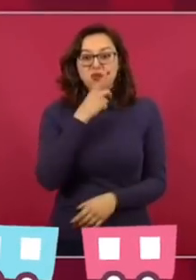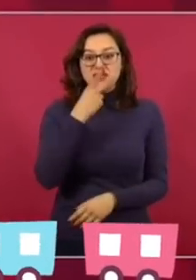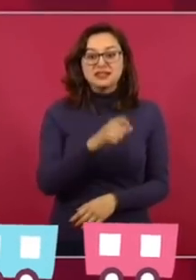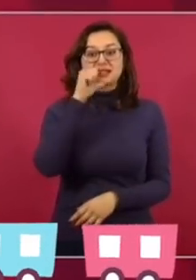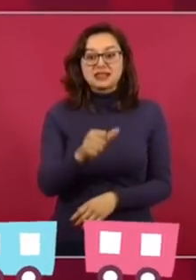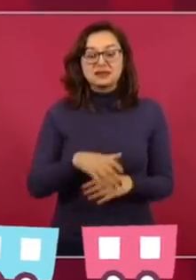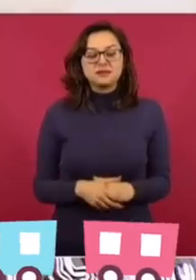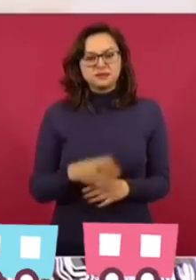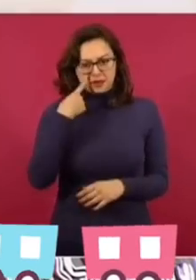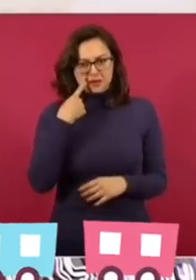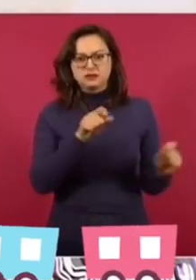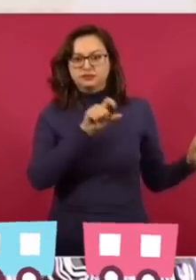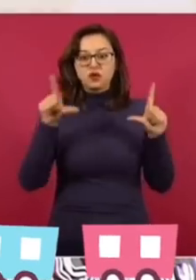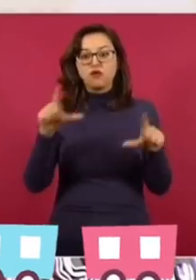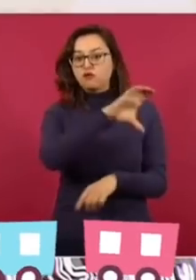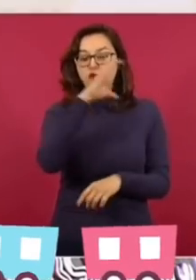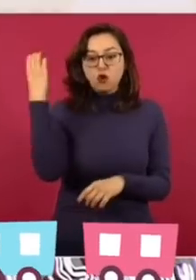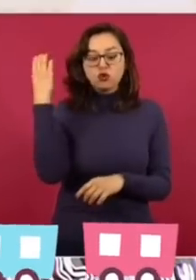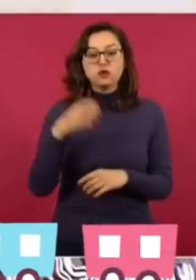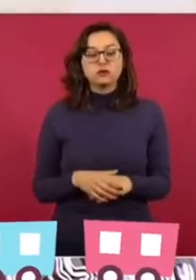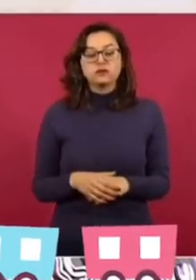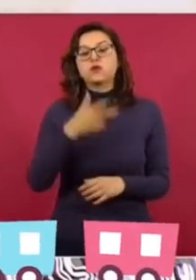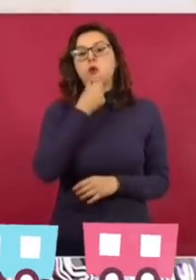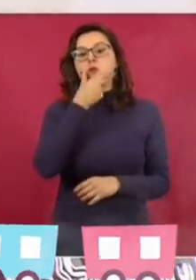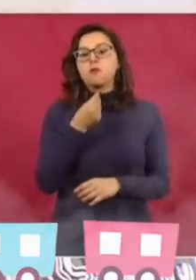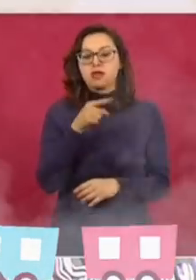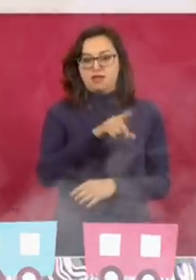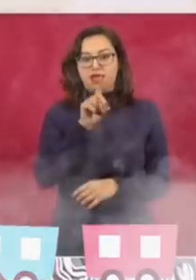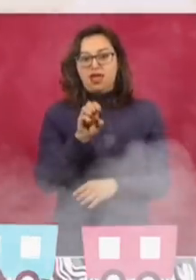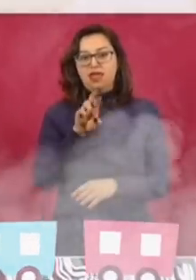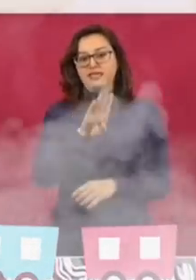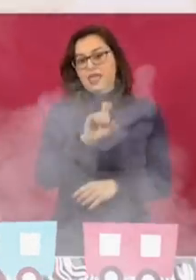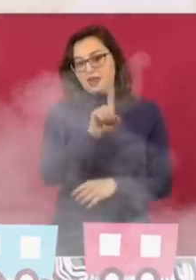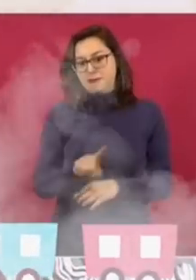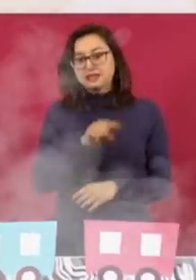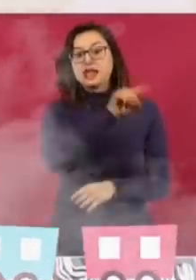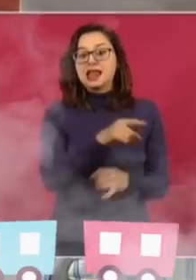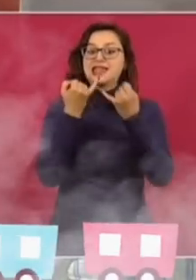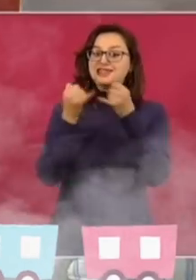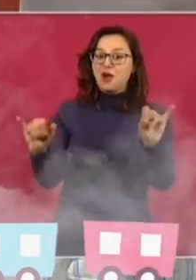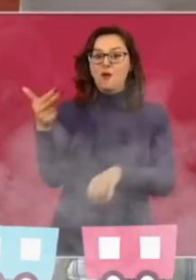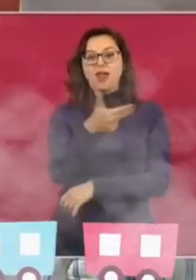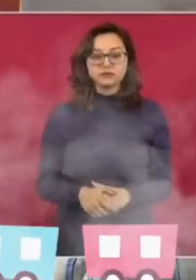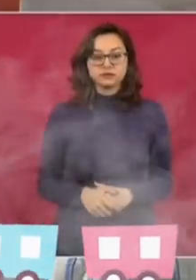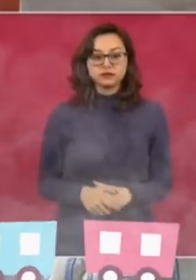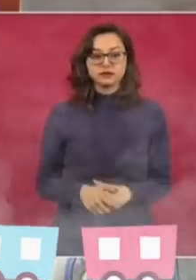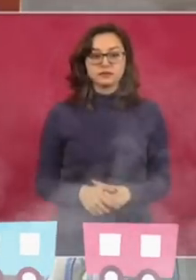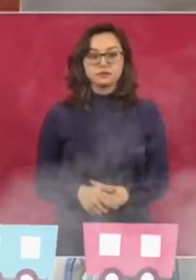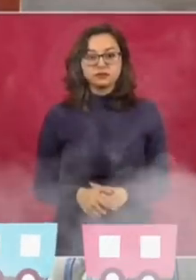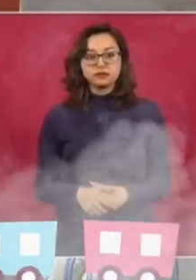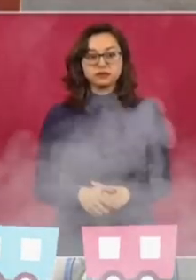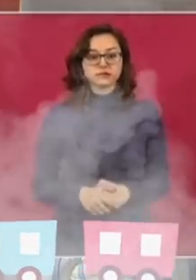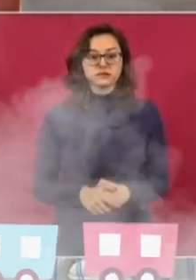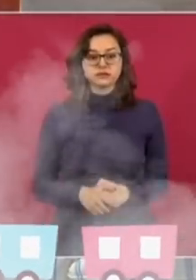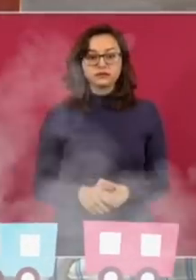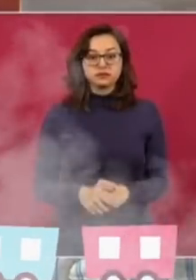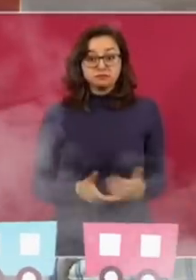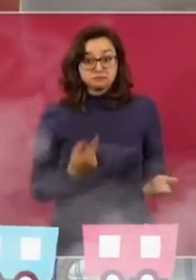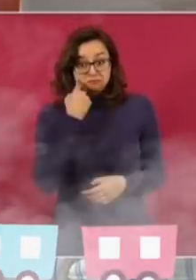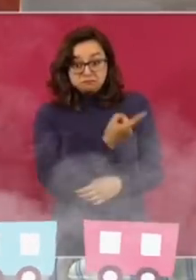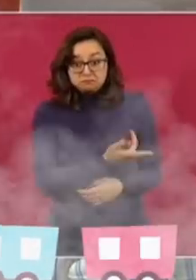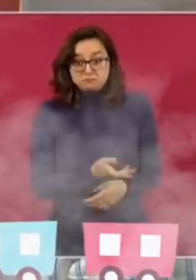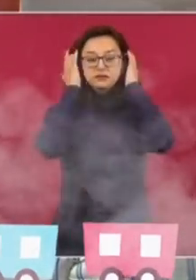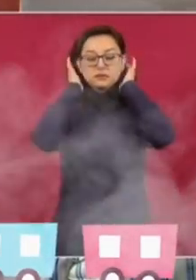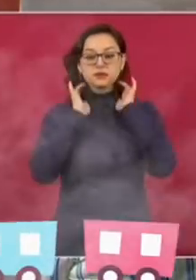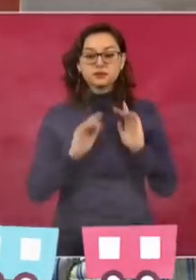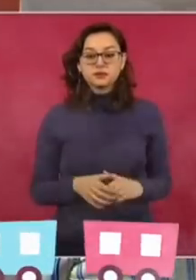una foto, a ver si la consiguen, de Derbez inaugurando un hotel en Xcarette. A ver si está. Ahí está, miren.